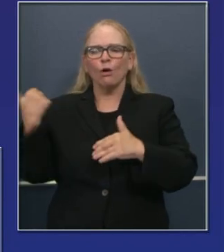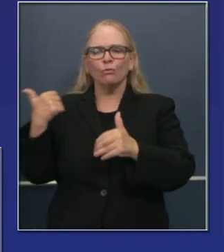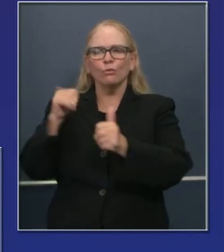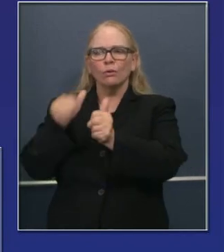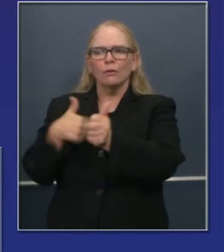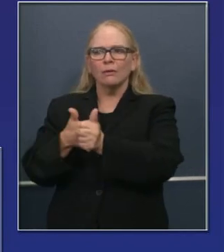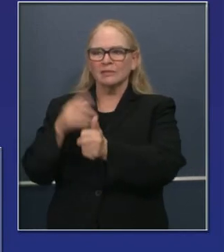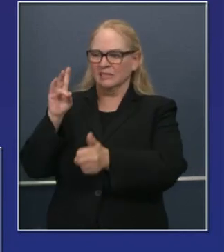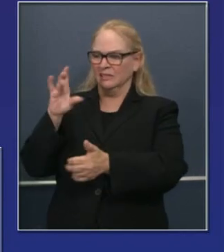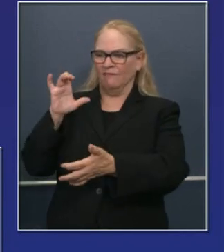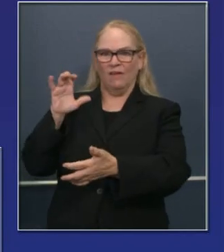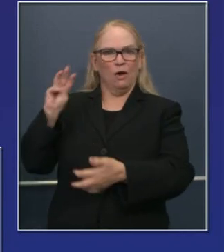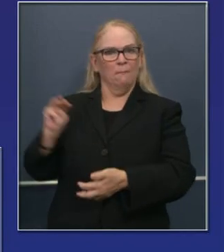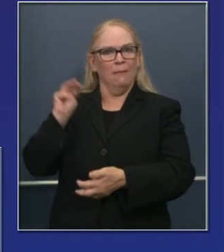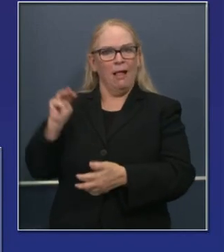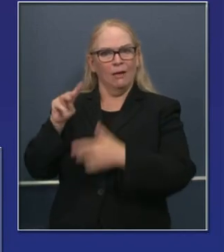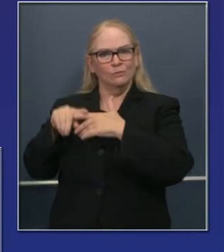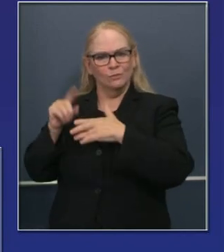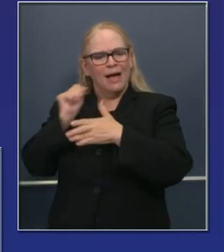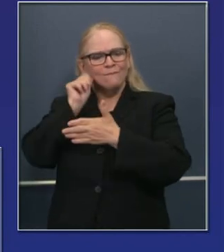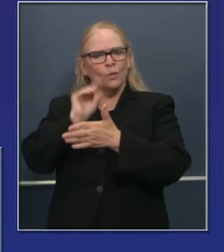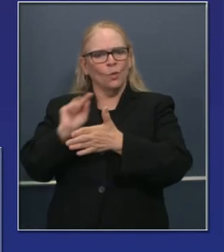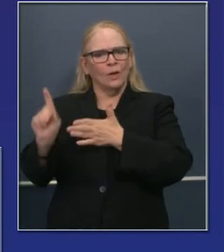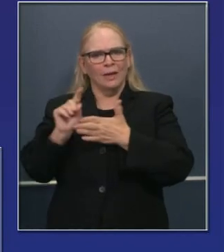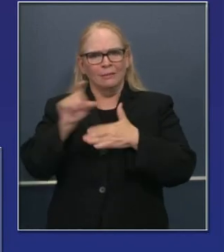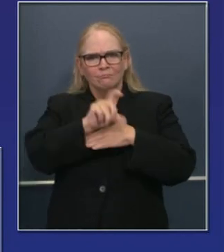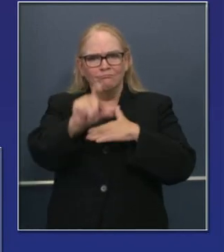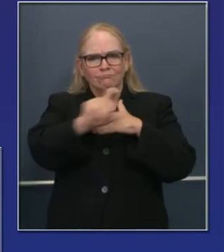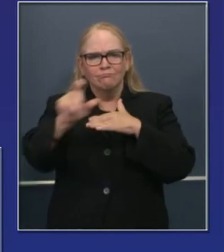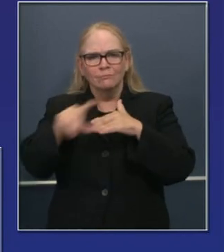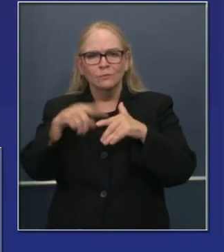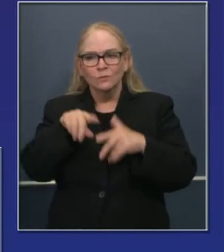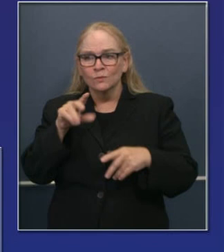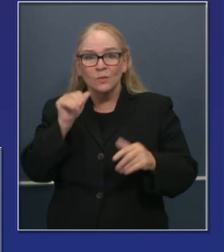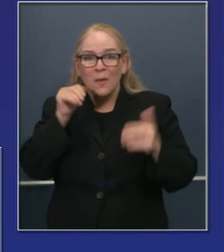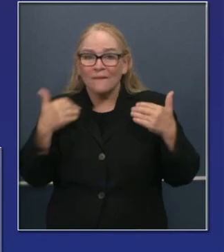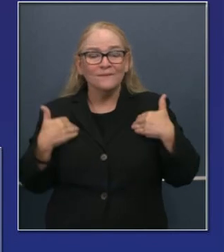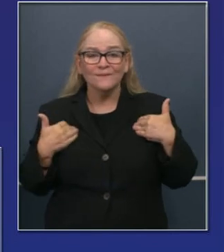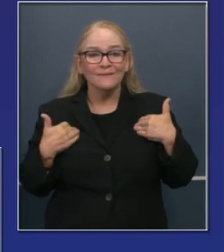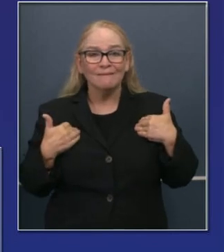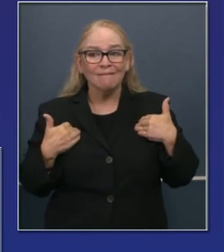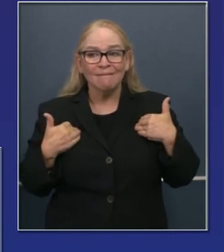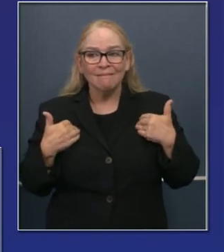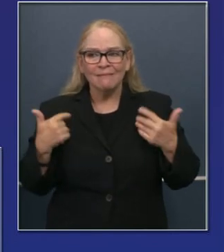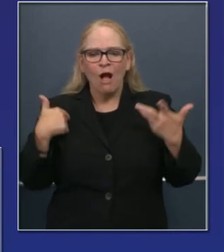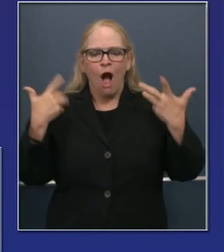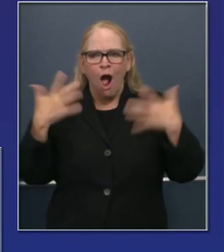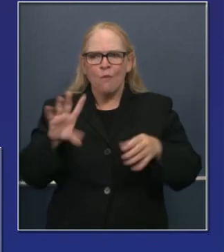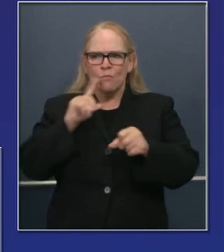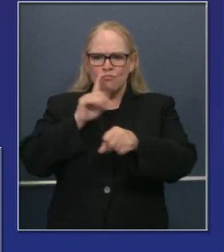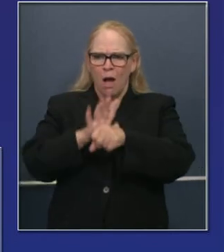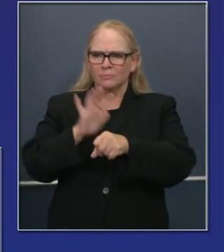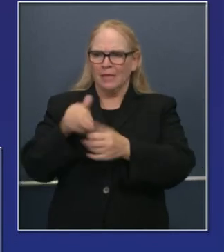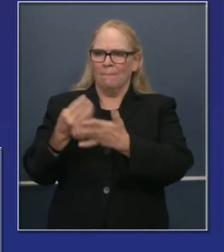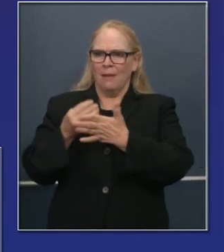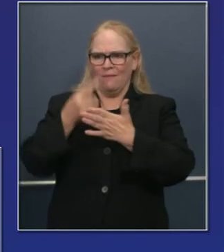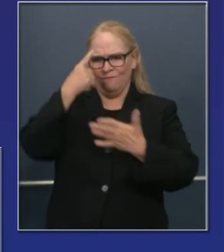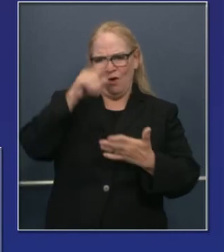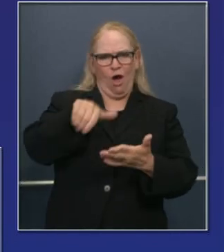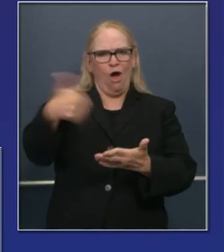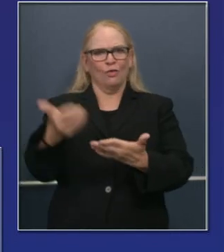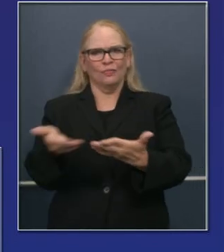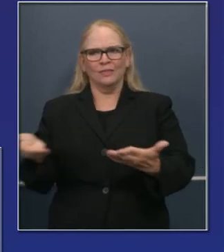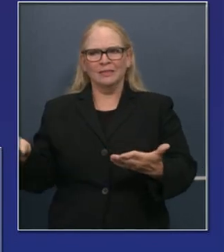identificado de 700 millones de dólares por semana que no hayamos obligado ya de por sí. No hay